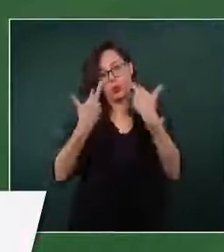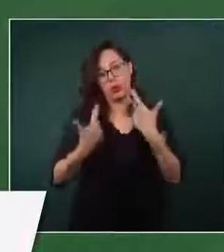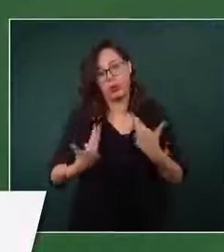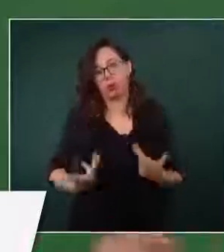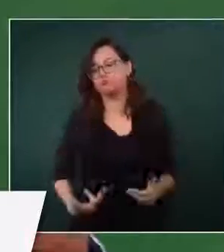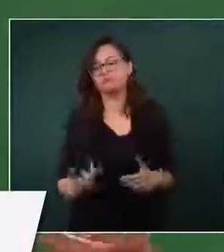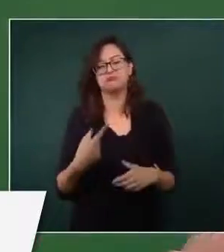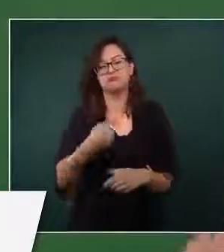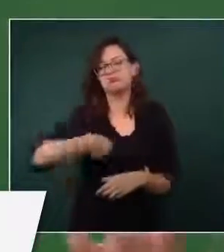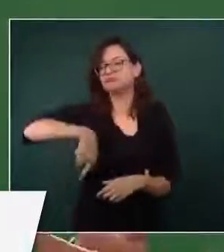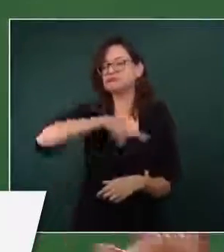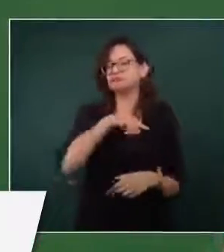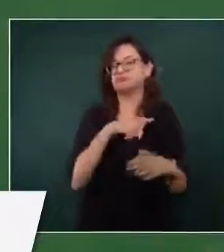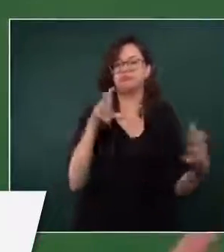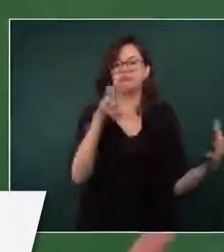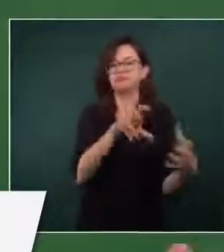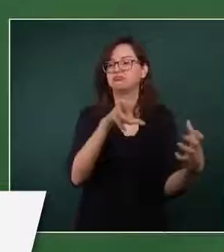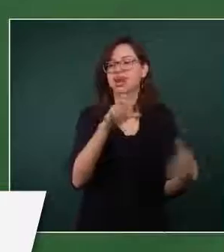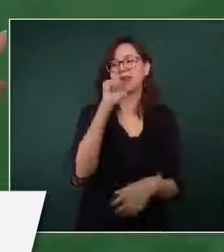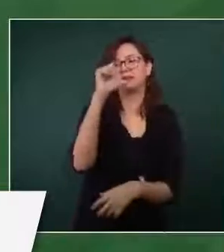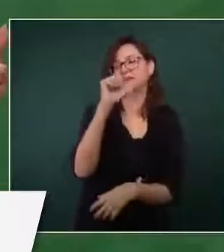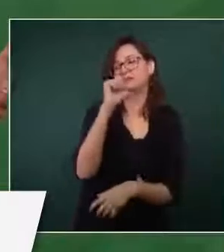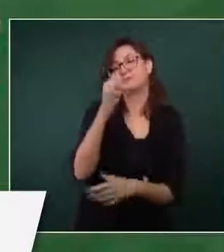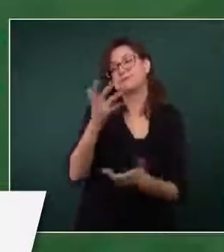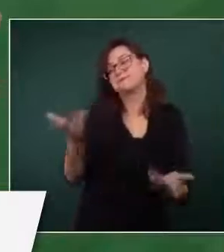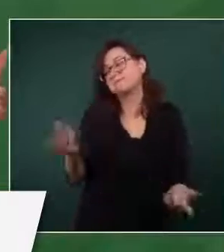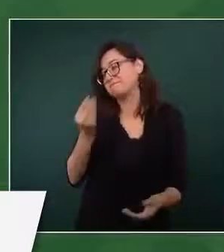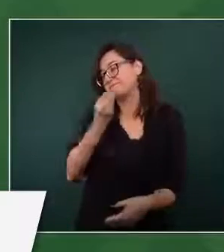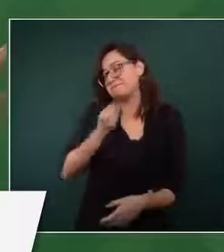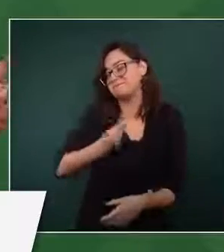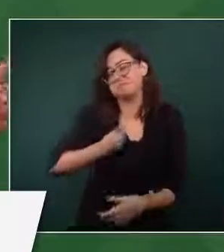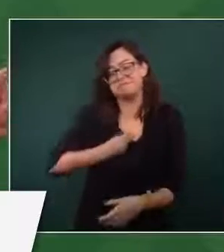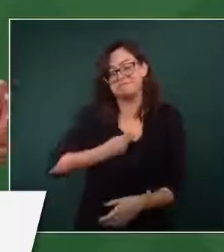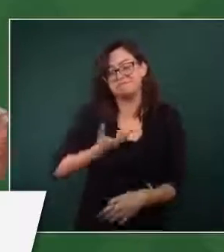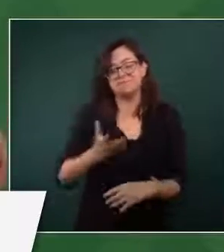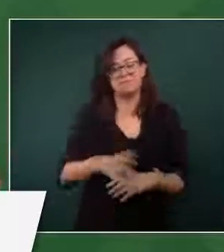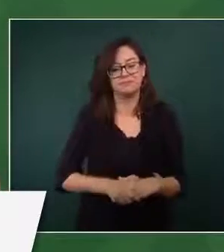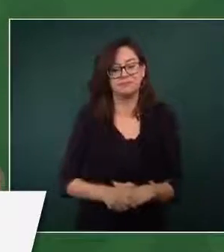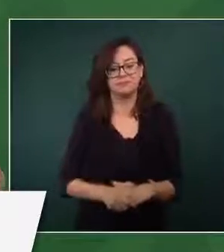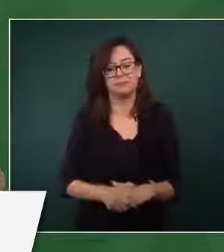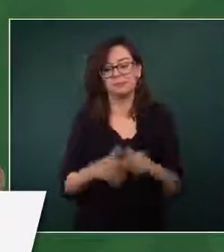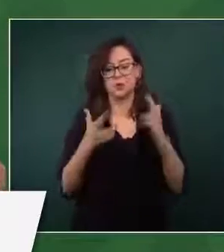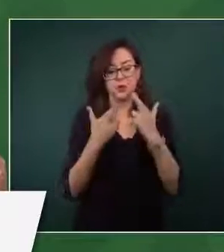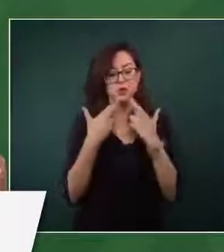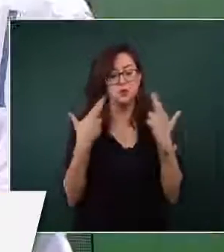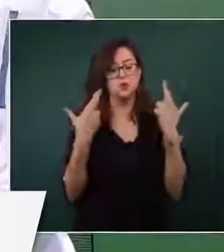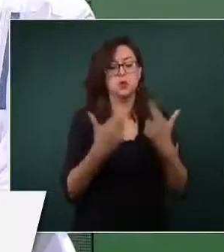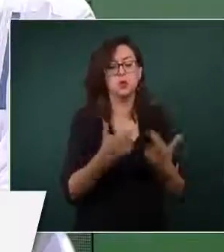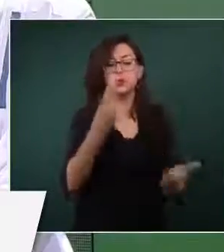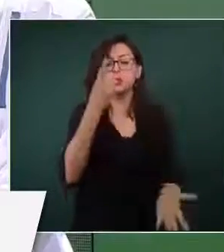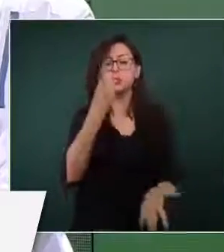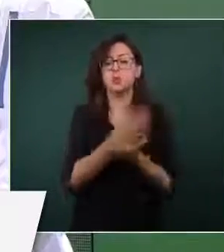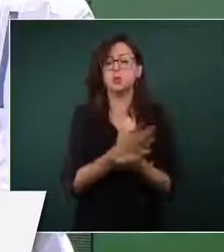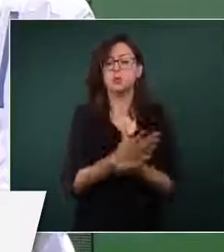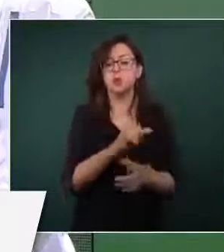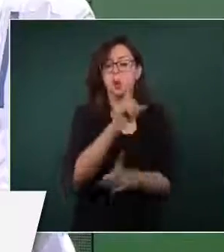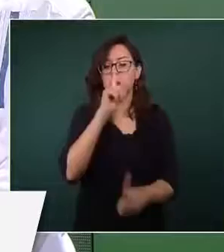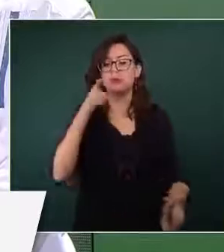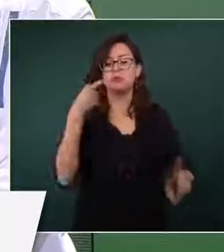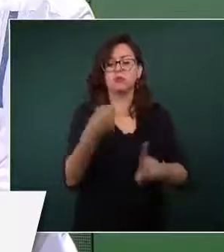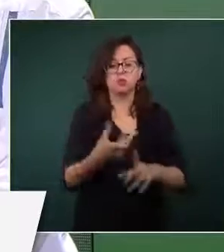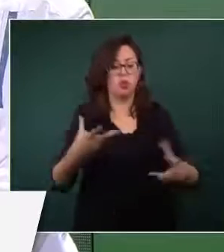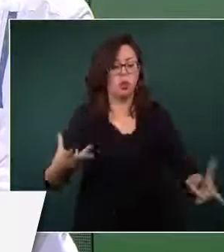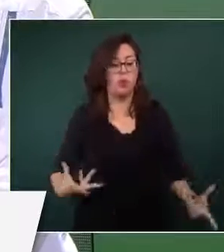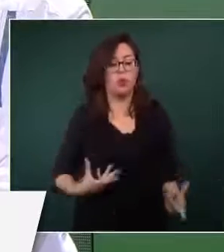confrontación. Es una reunión para reafirmar el compromiso de gobernar para